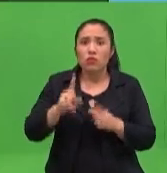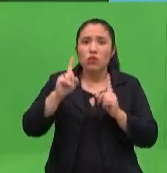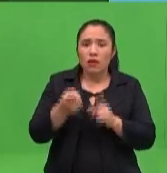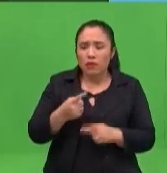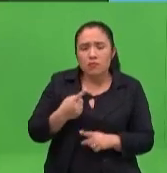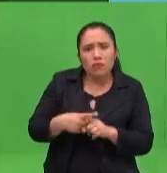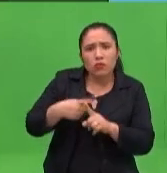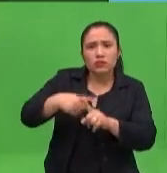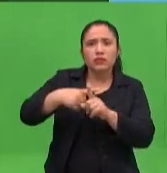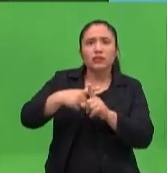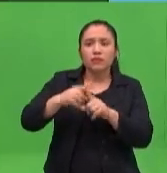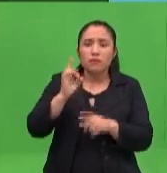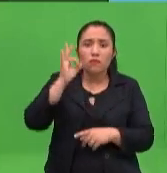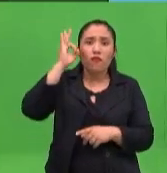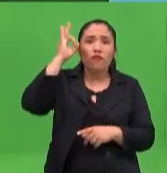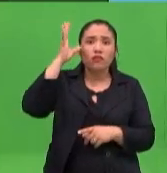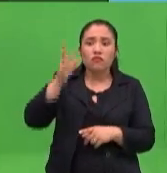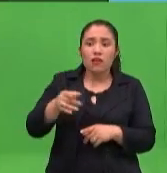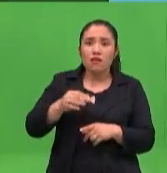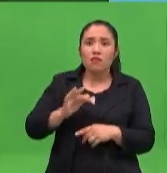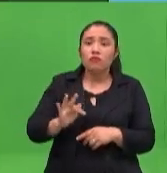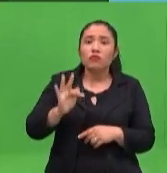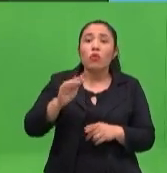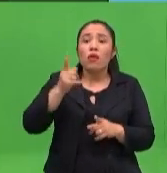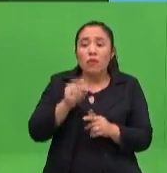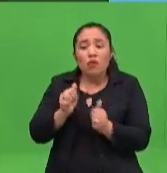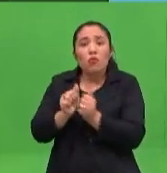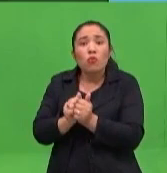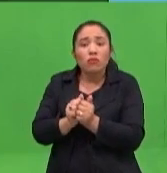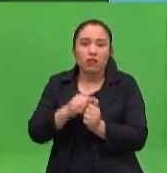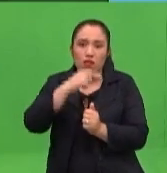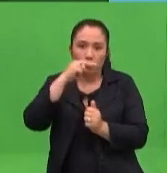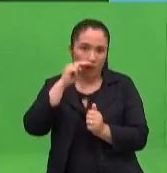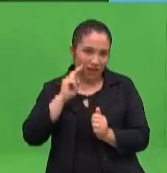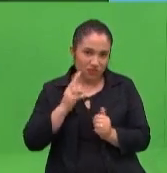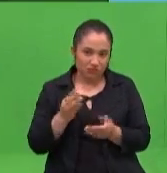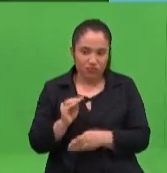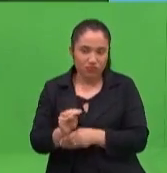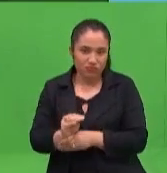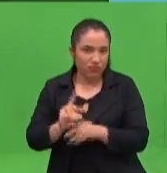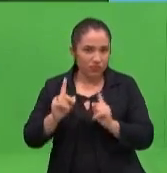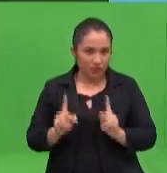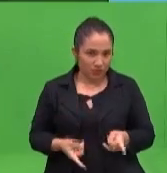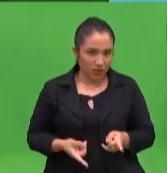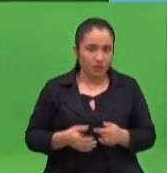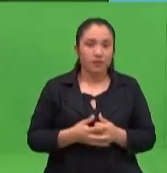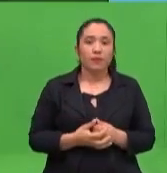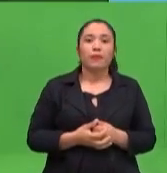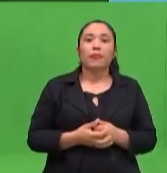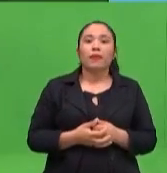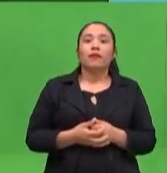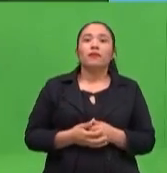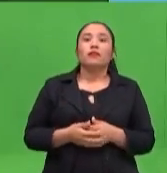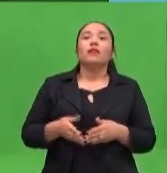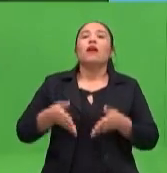eso también apunta a la educación, ¿verdad? Sin embargo, ahora nos estamos dejando llevar por el día a día. Ya